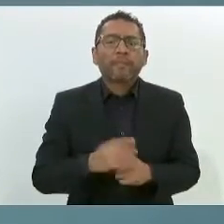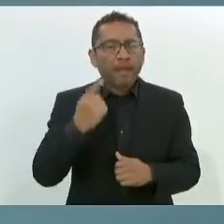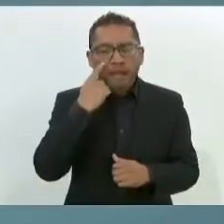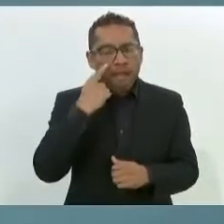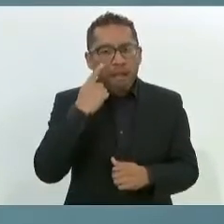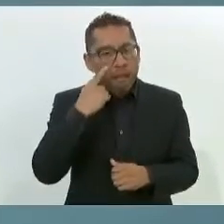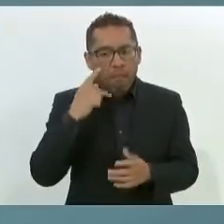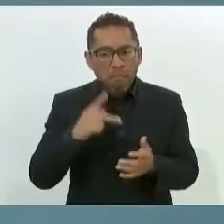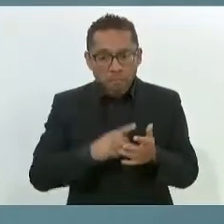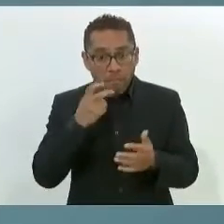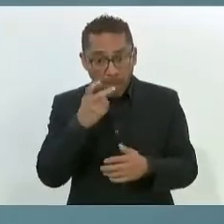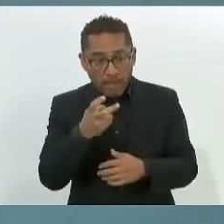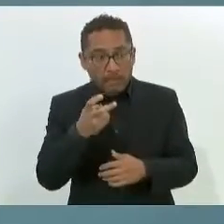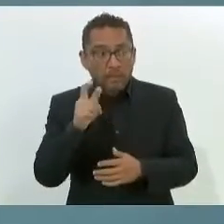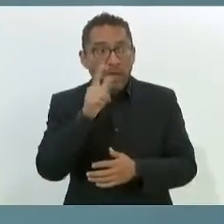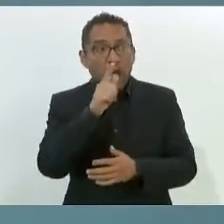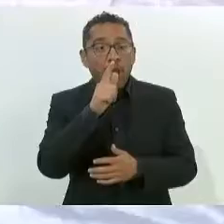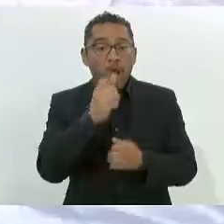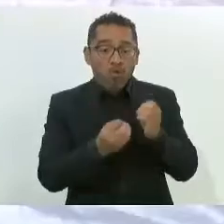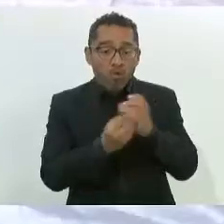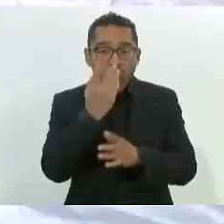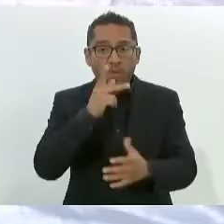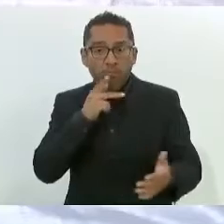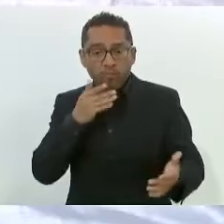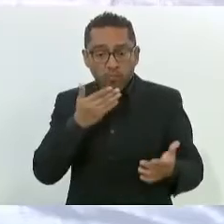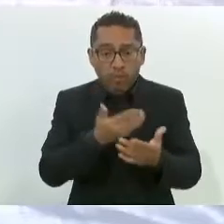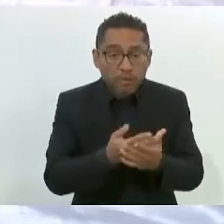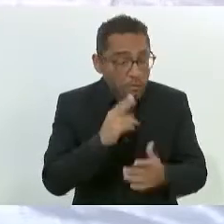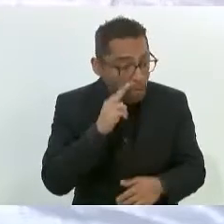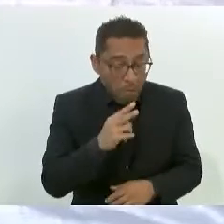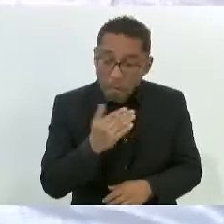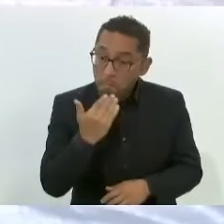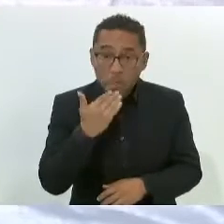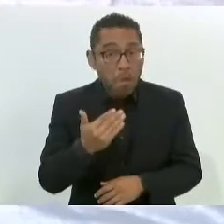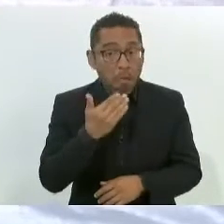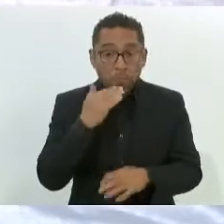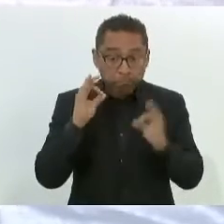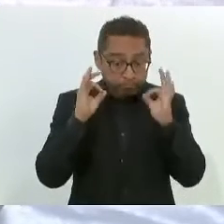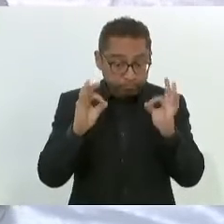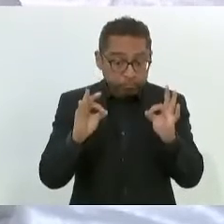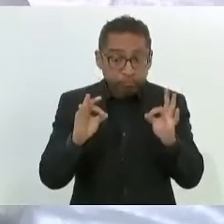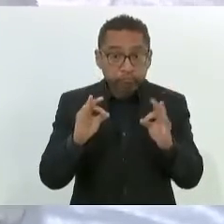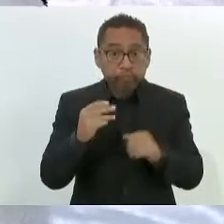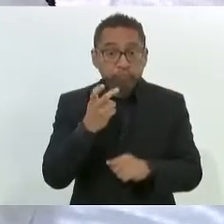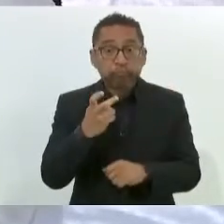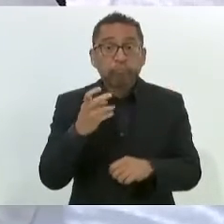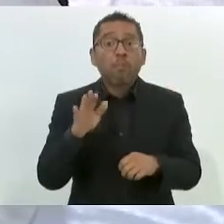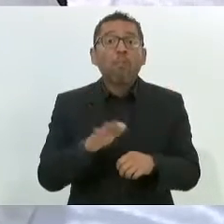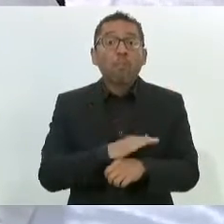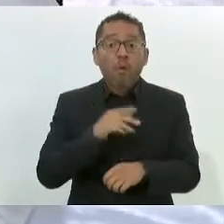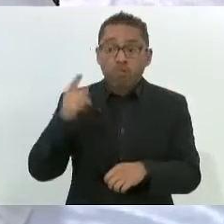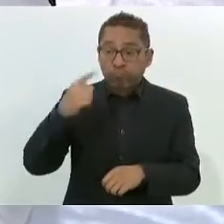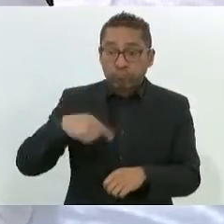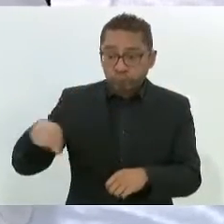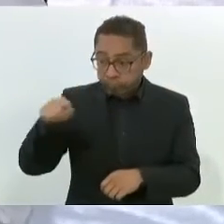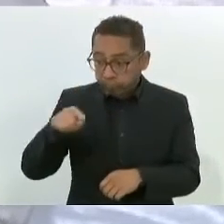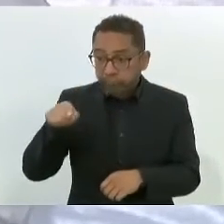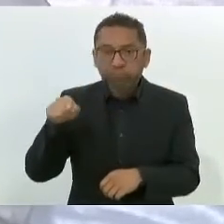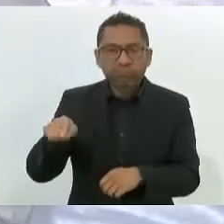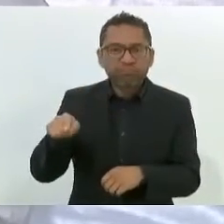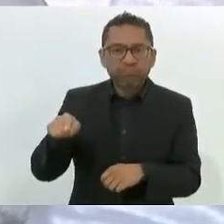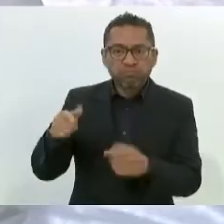iniciativa muy buena, que además tuvo el respaldo amplio de las fuerzas representadas